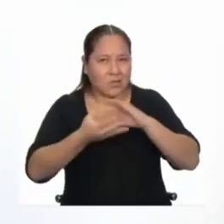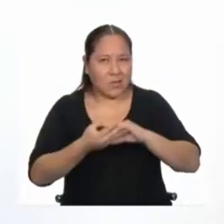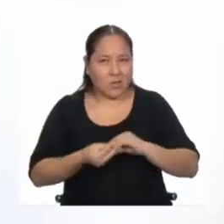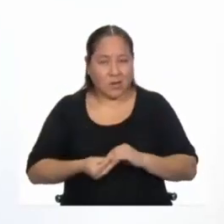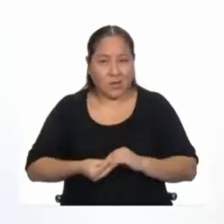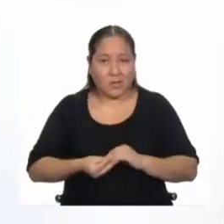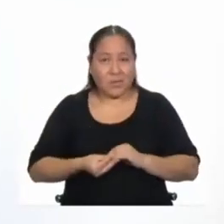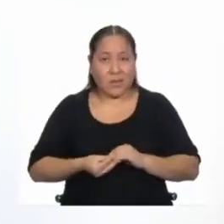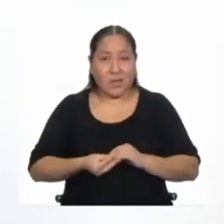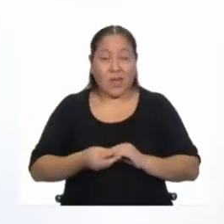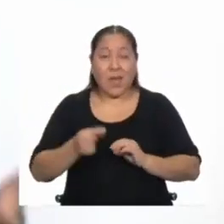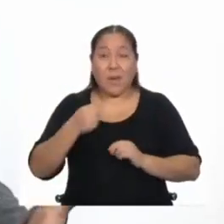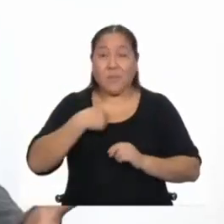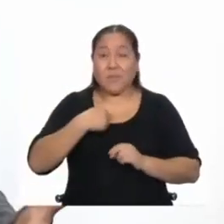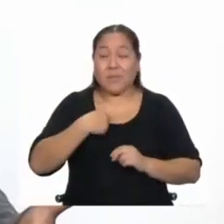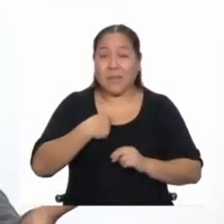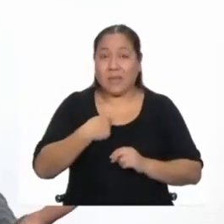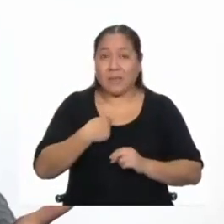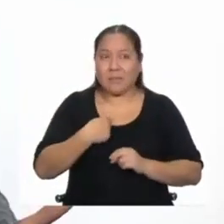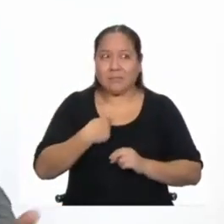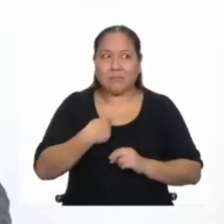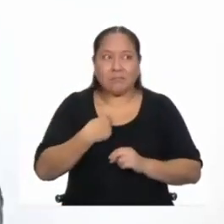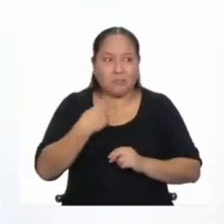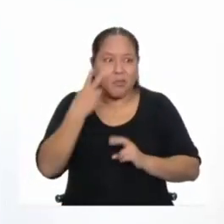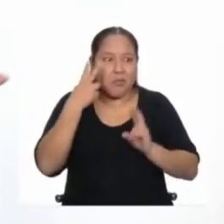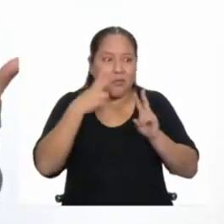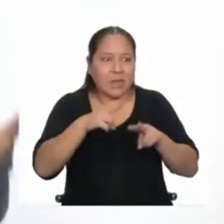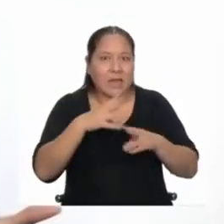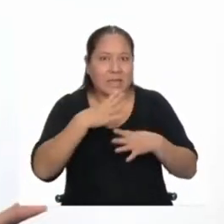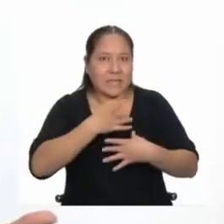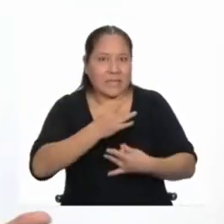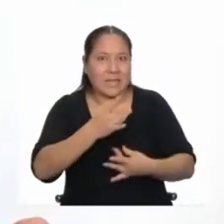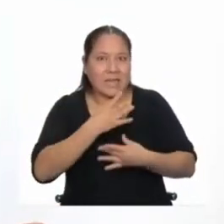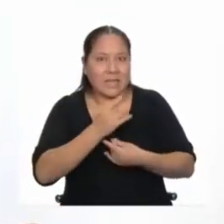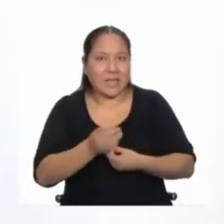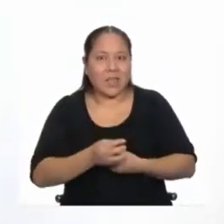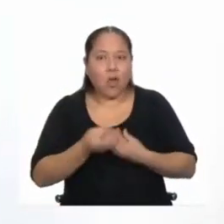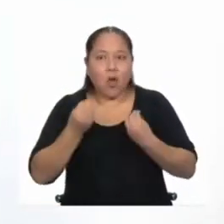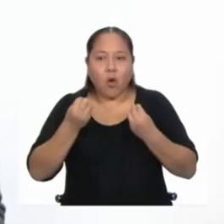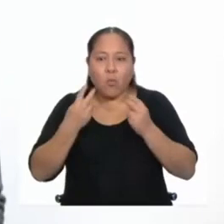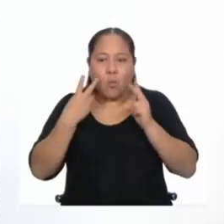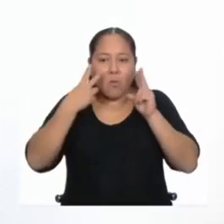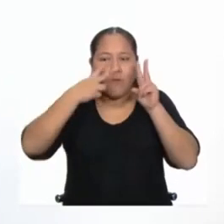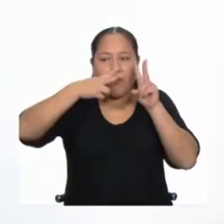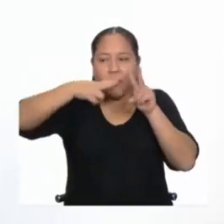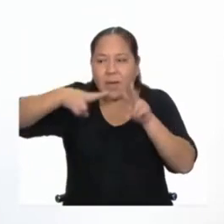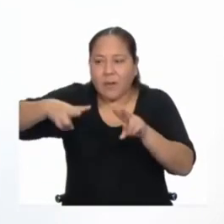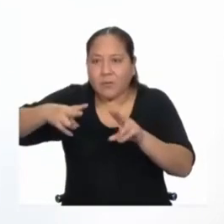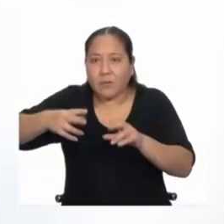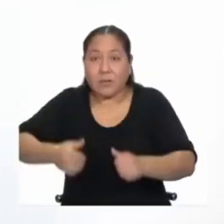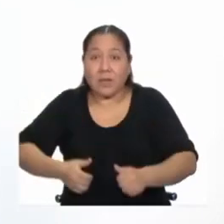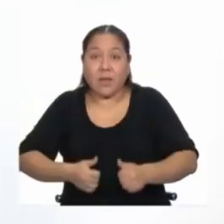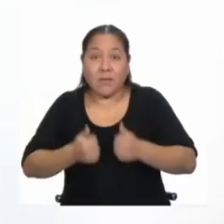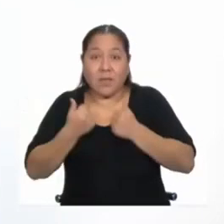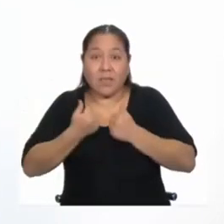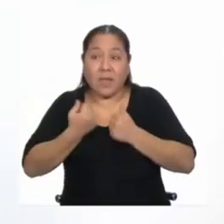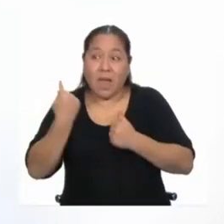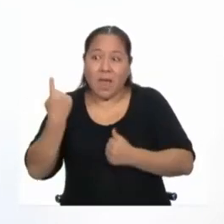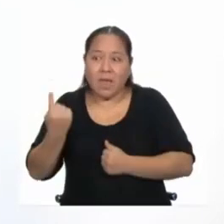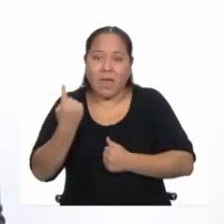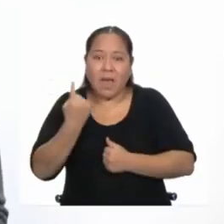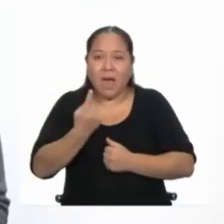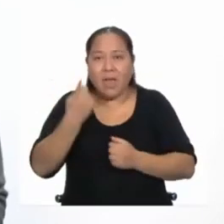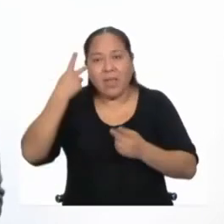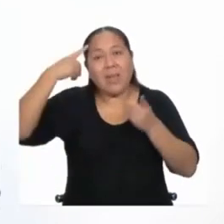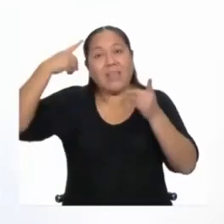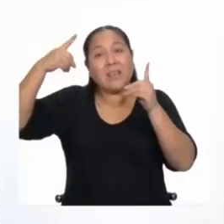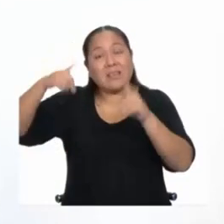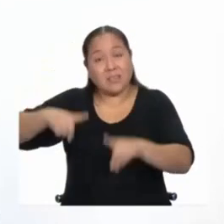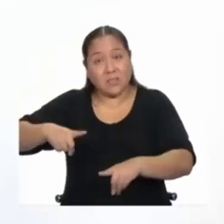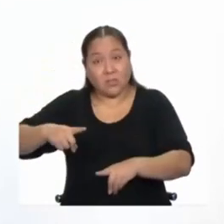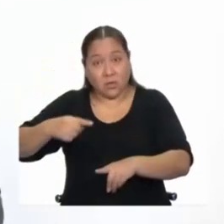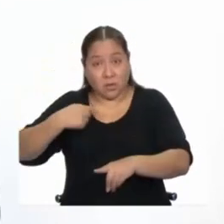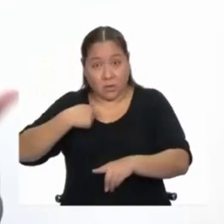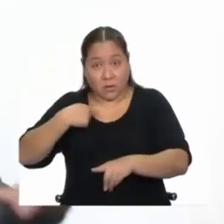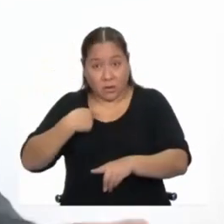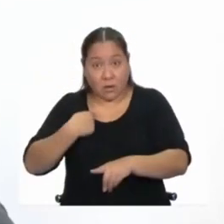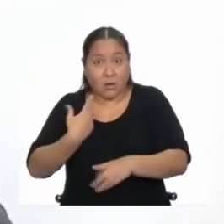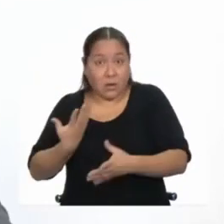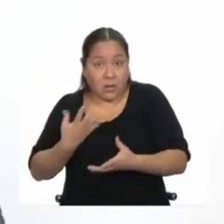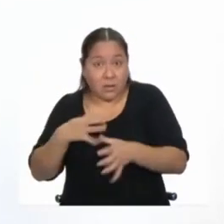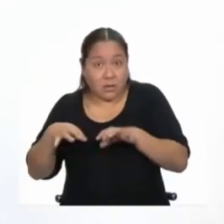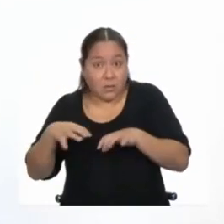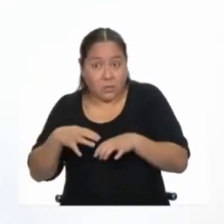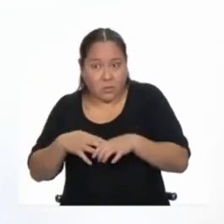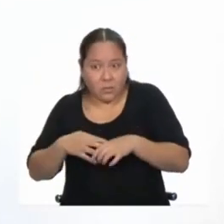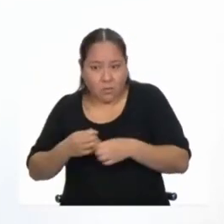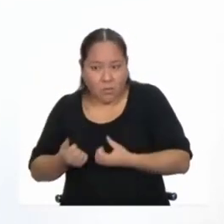Algo que a mí me pareció muy interesante es cómo enfocamos la vida y las decisiones que tomamos pueden contribuir